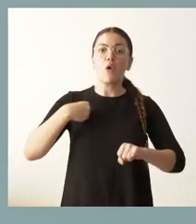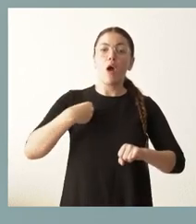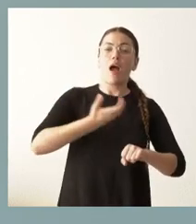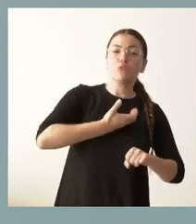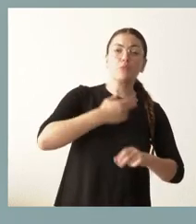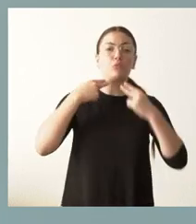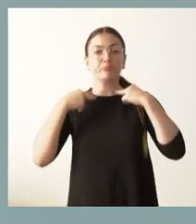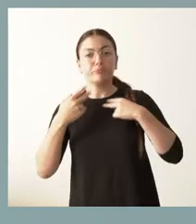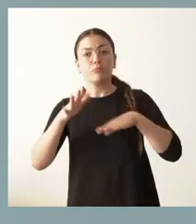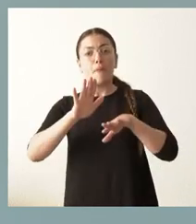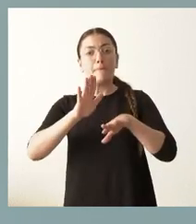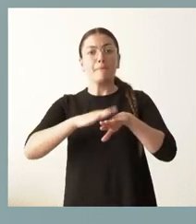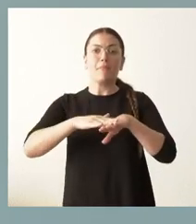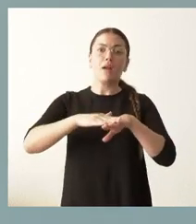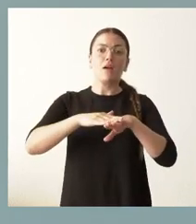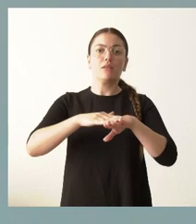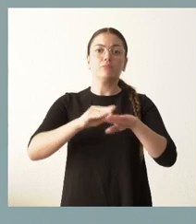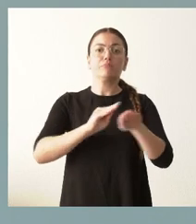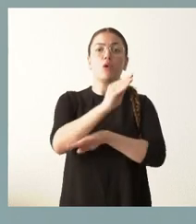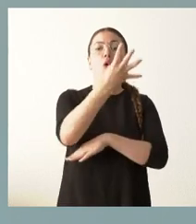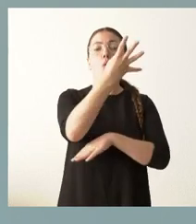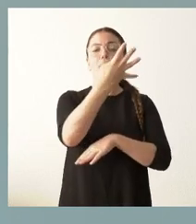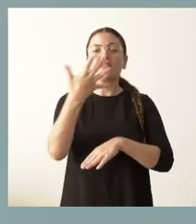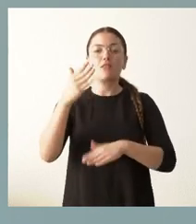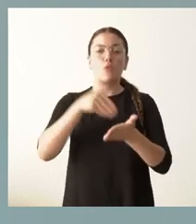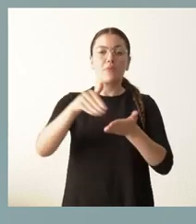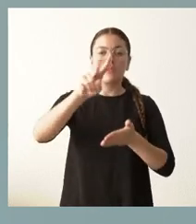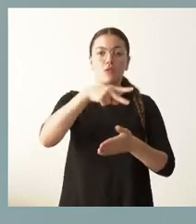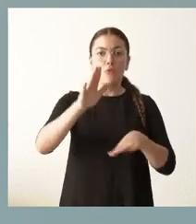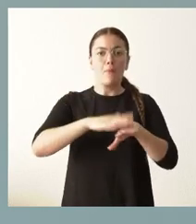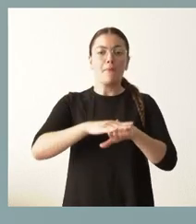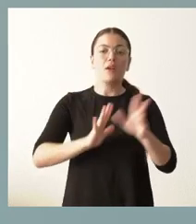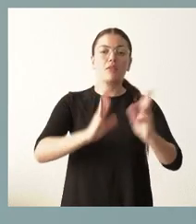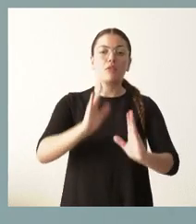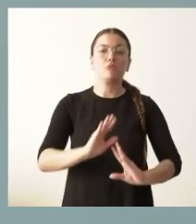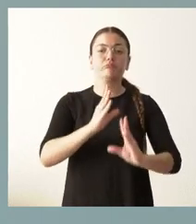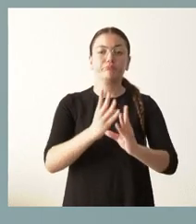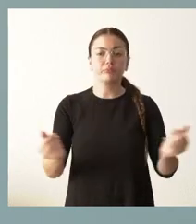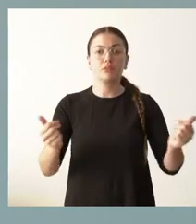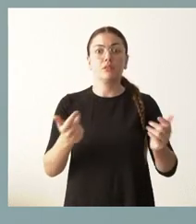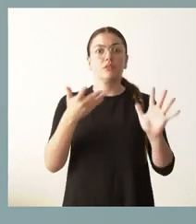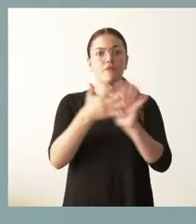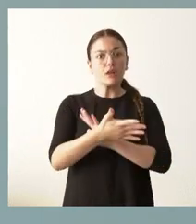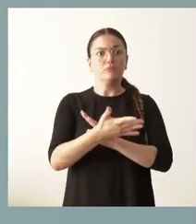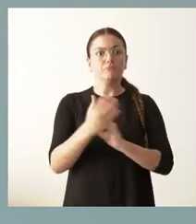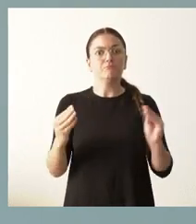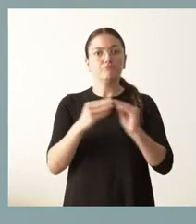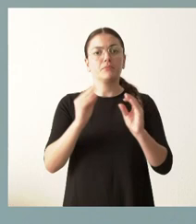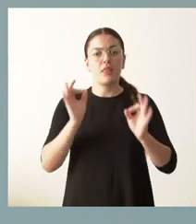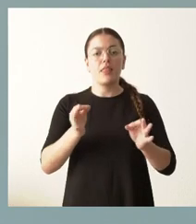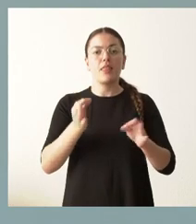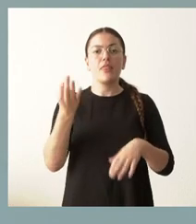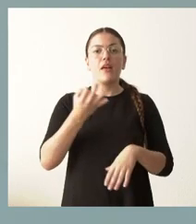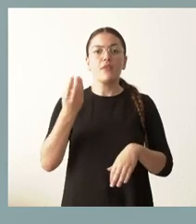recordar, por 45 millones de euros en extinción de incendios. Y, por tanto, es verdad que coincidimos que hay que ir profesionalizando también esos